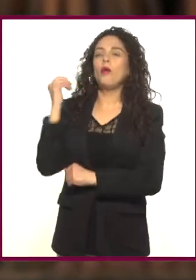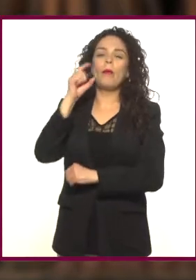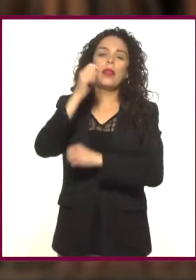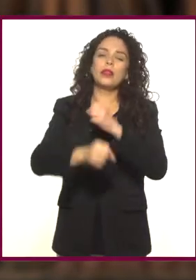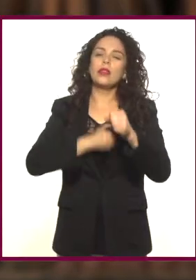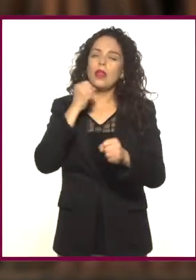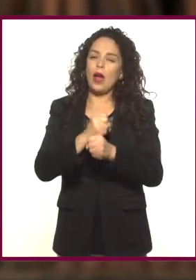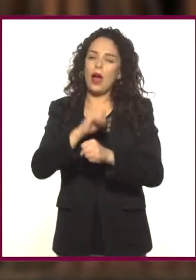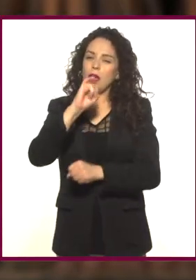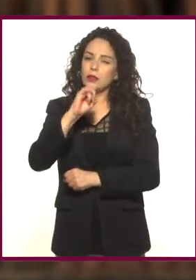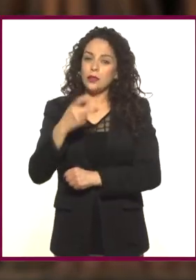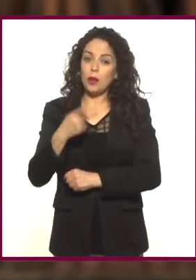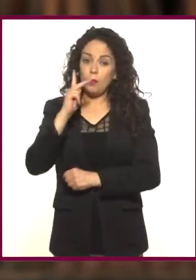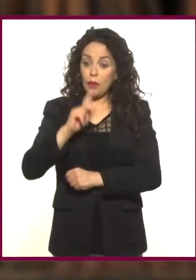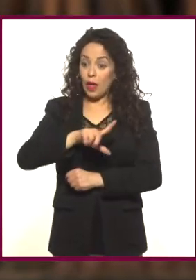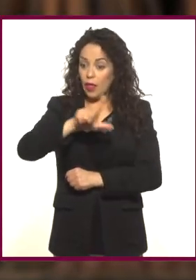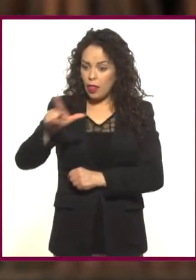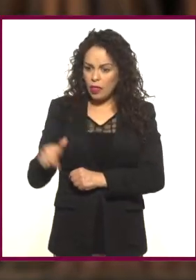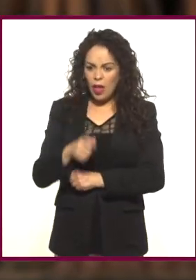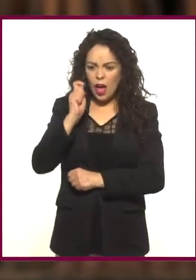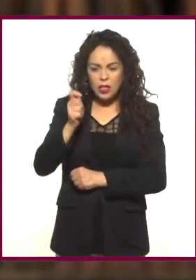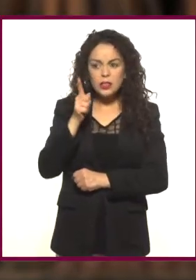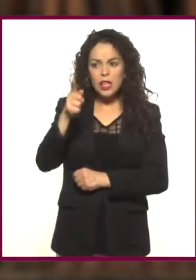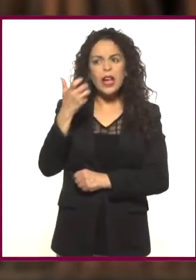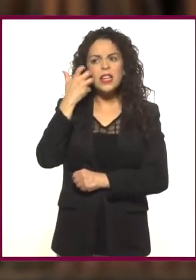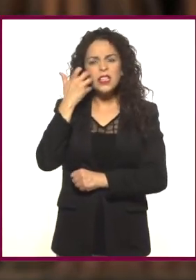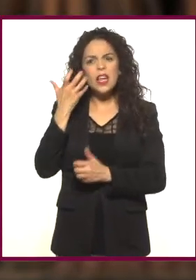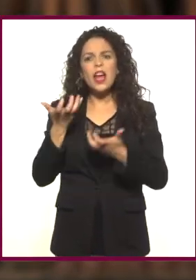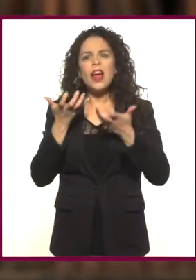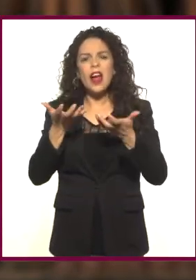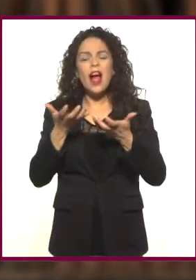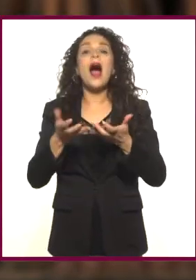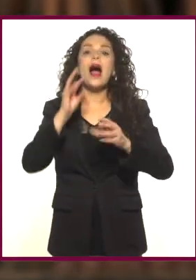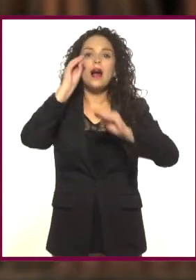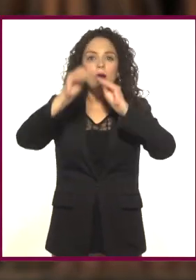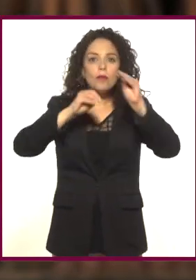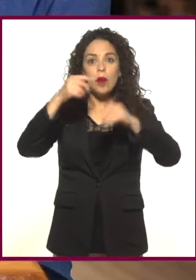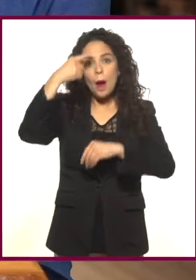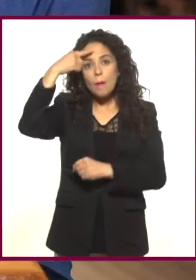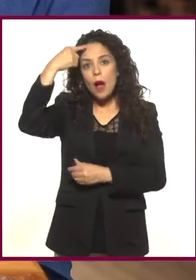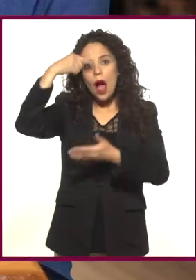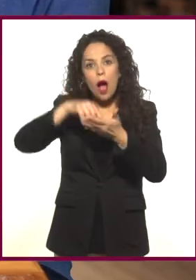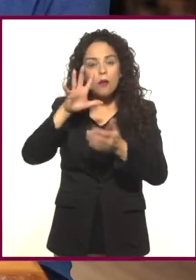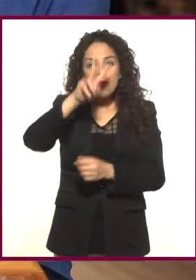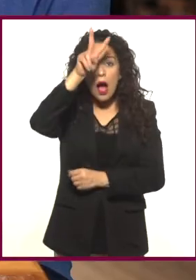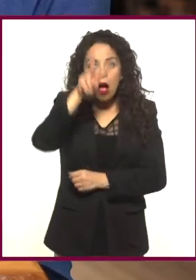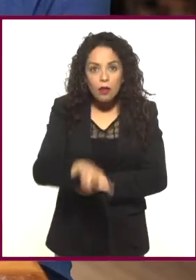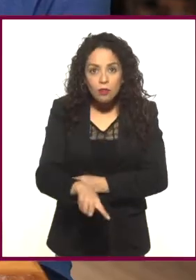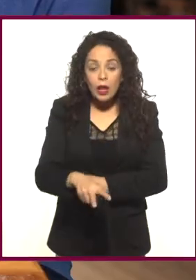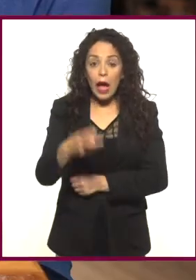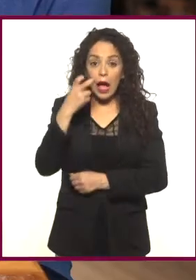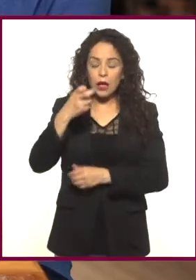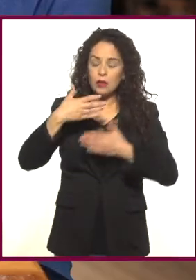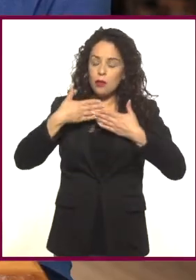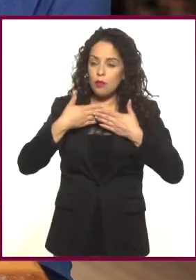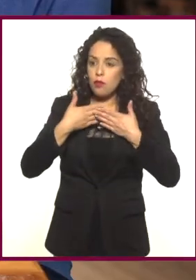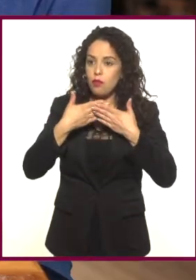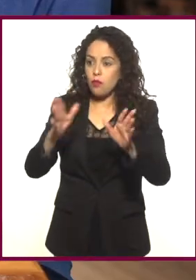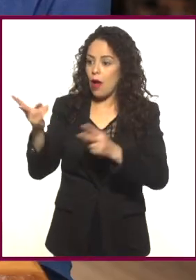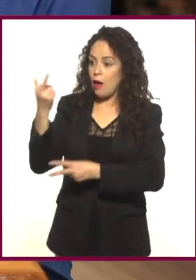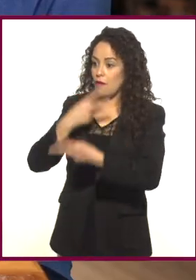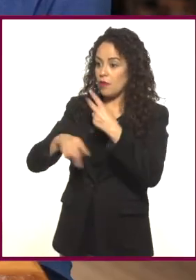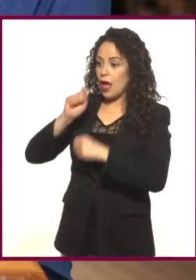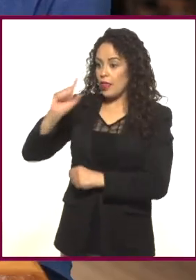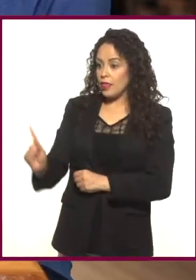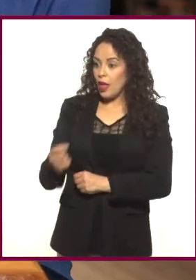sí. Vamos. Después de todo, lo que buscaban era crear efectos que parecieran reales. Pero abrieron la puerta a la tecnología digital.